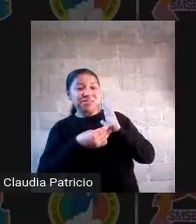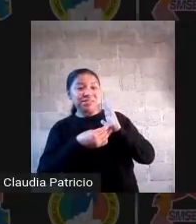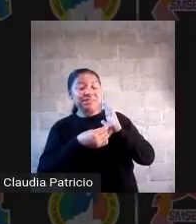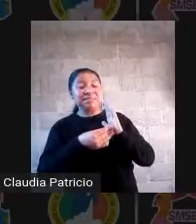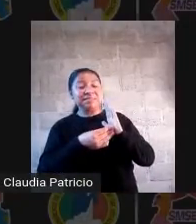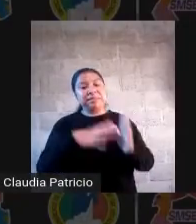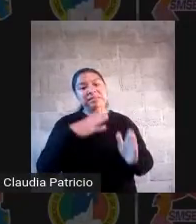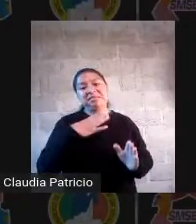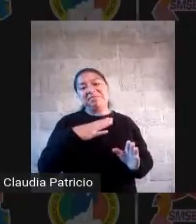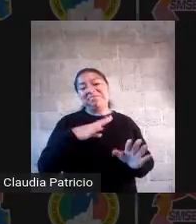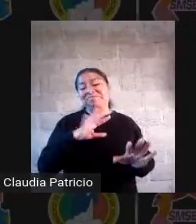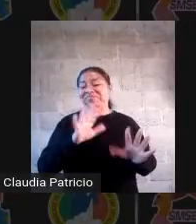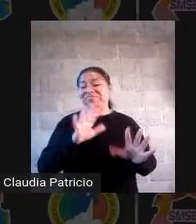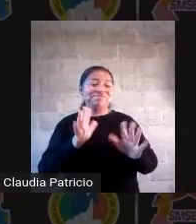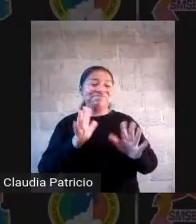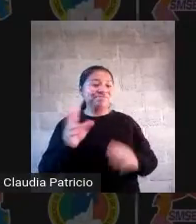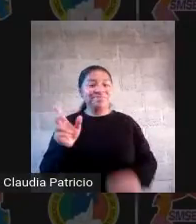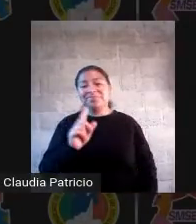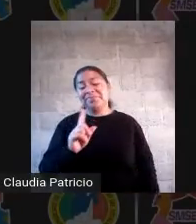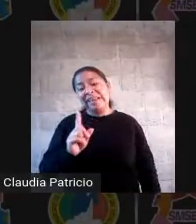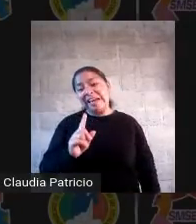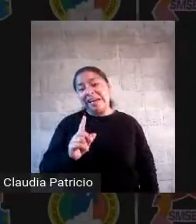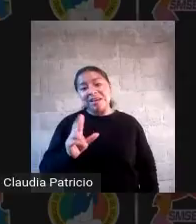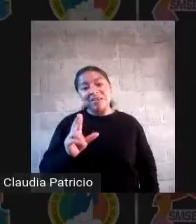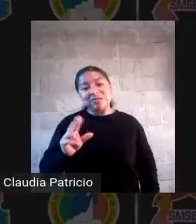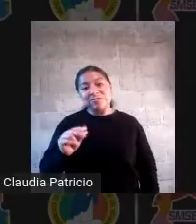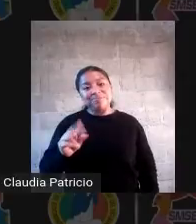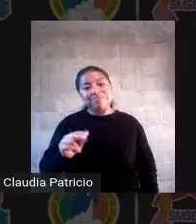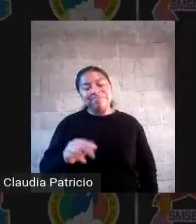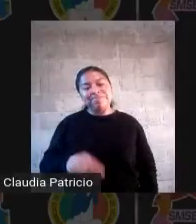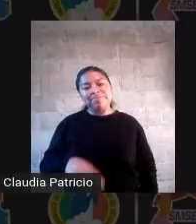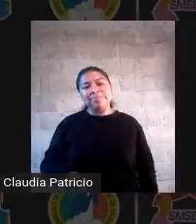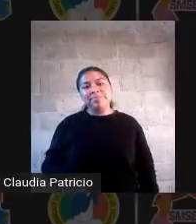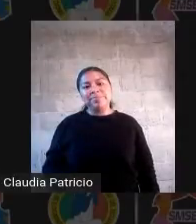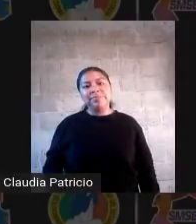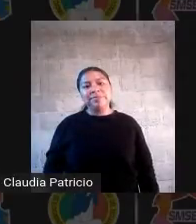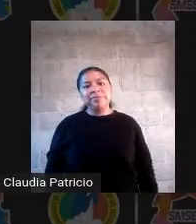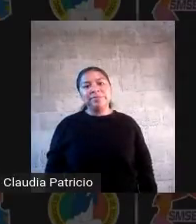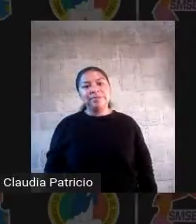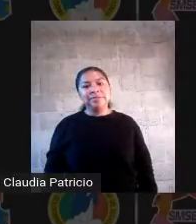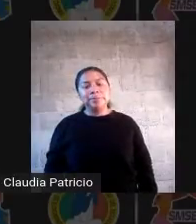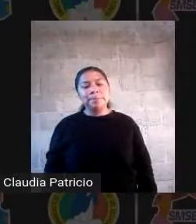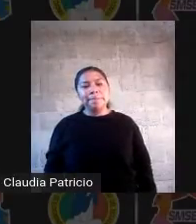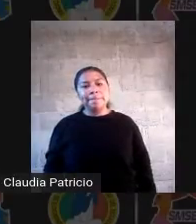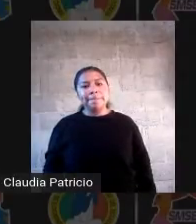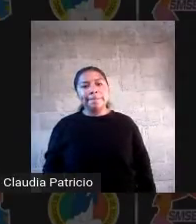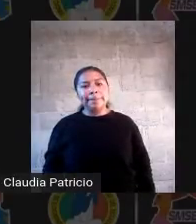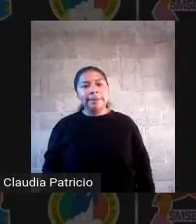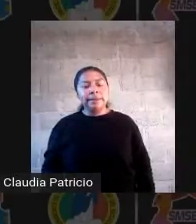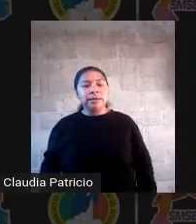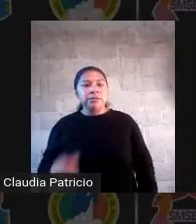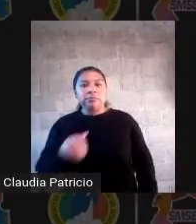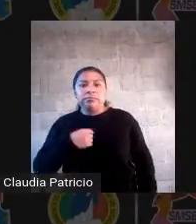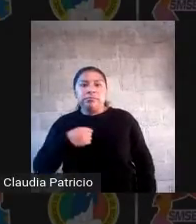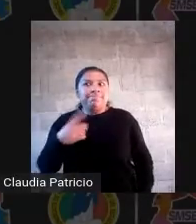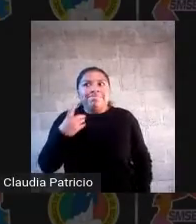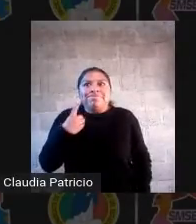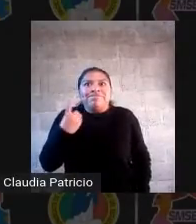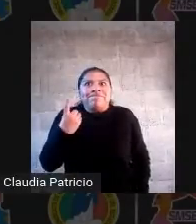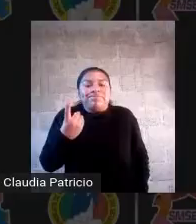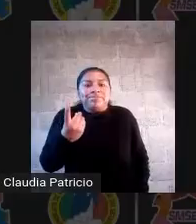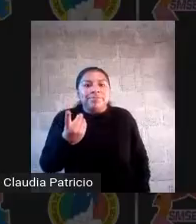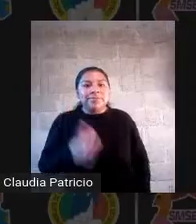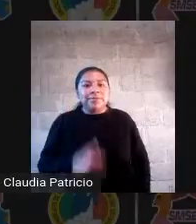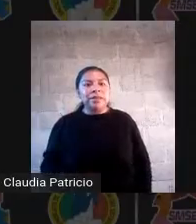¿Sí? Yo ya me leí los documentos, este último, y digo, Dios de mi vida, pues están achacando todo a los docentes y todo a